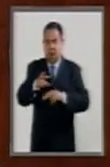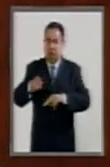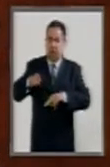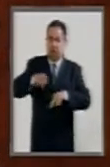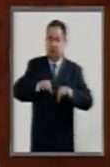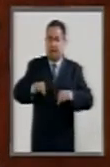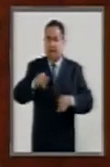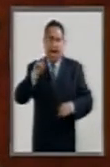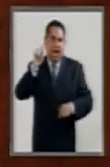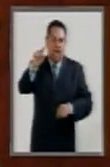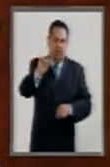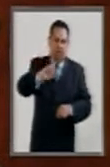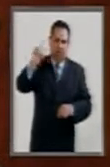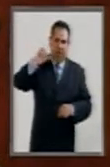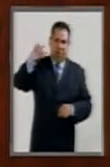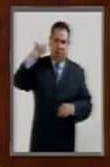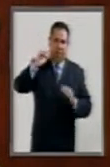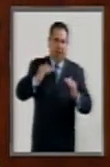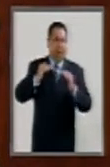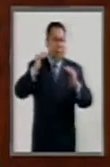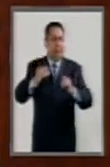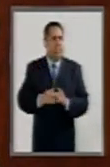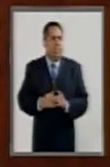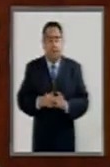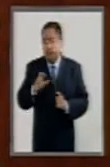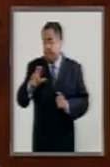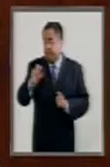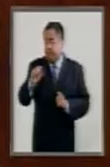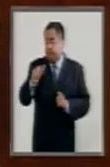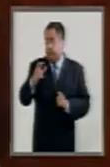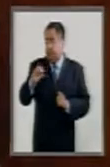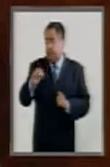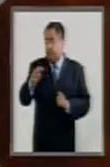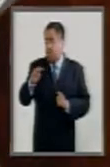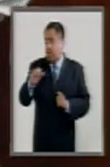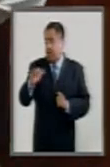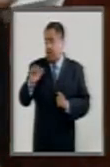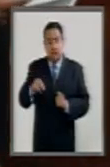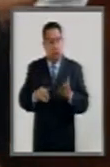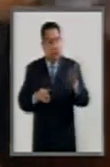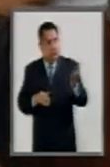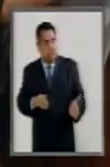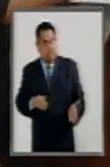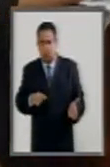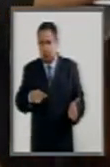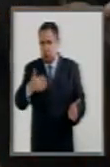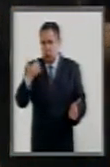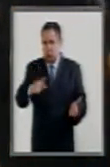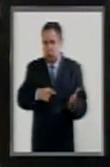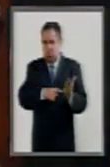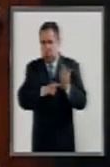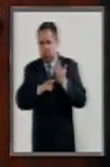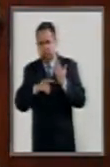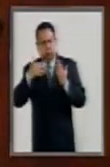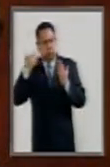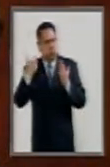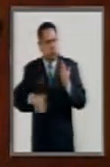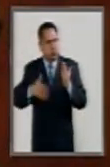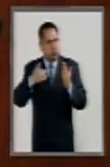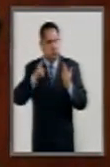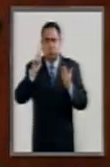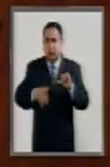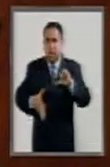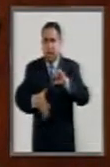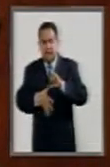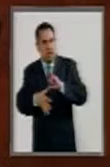otras latitudes. Rosario Marín hoy día es un ícono del componente latino